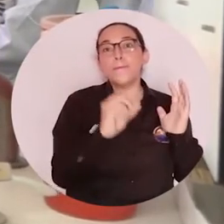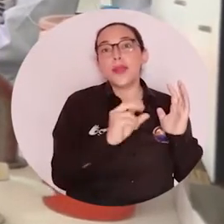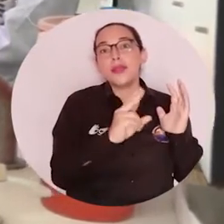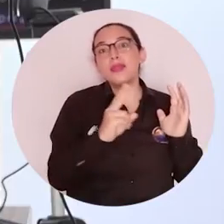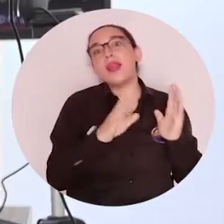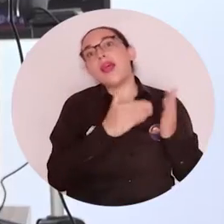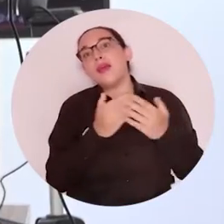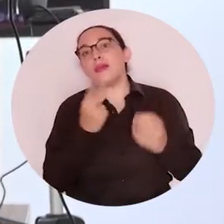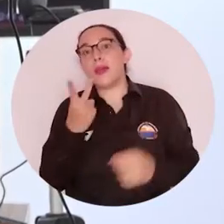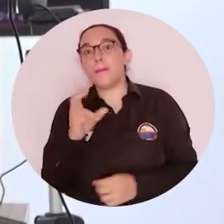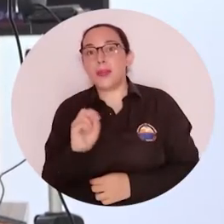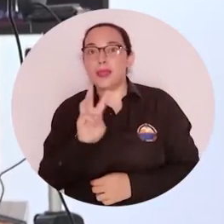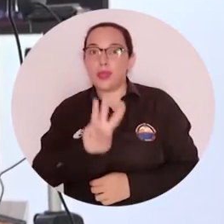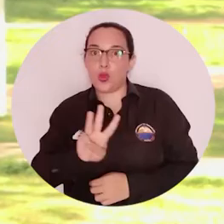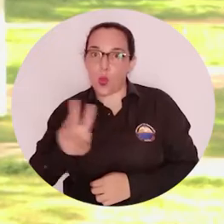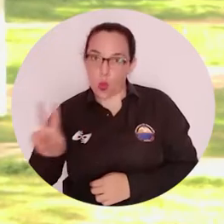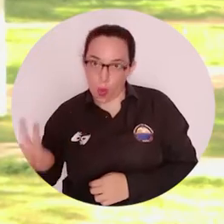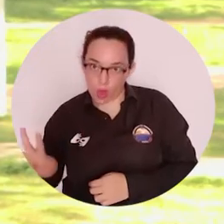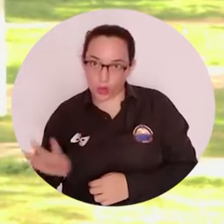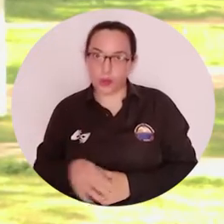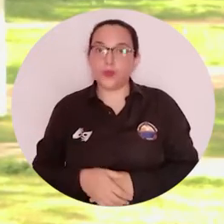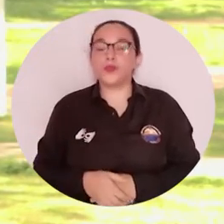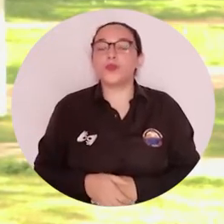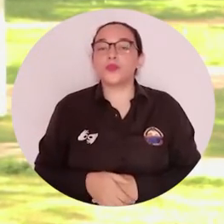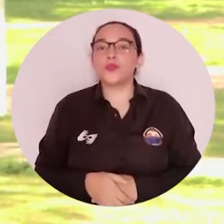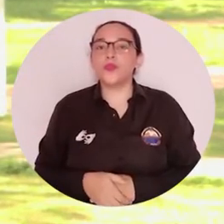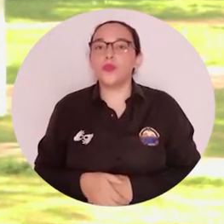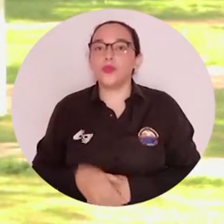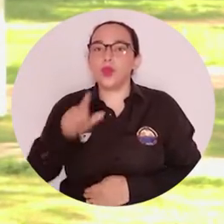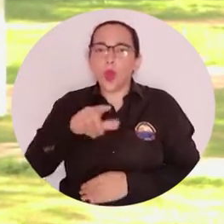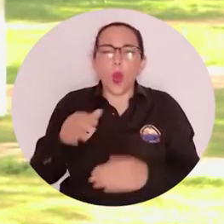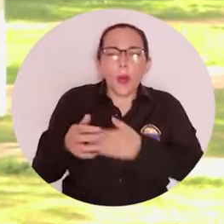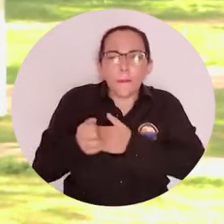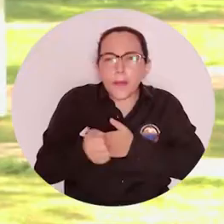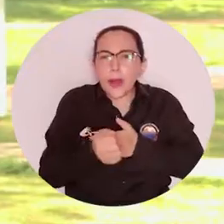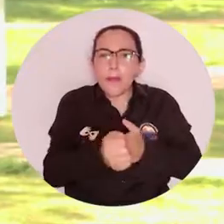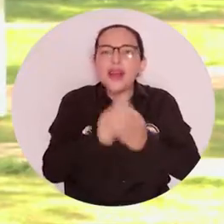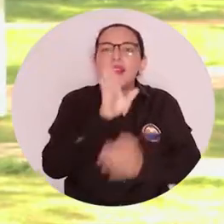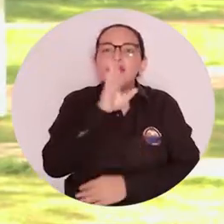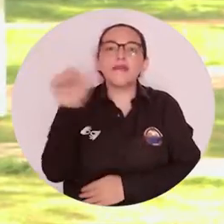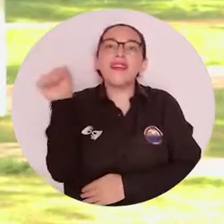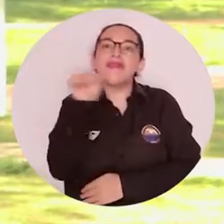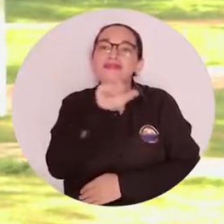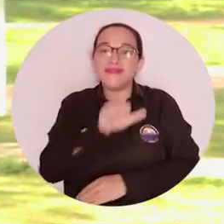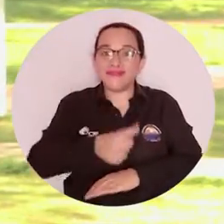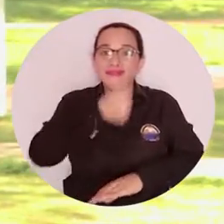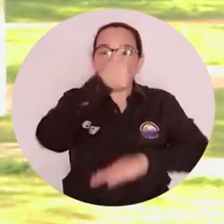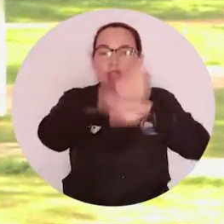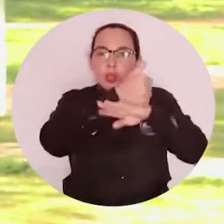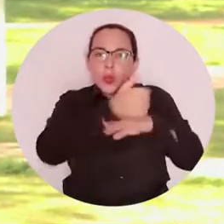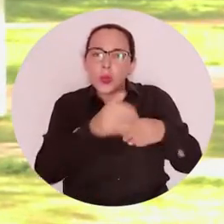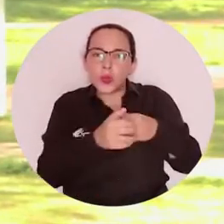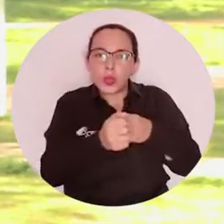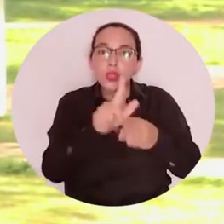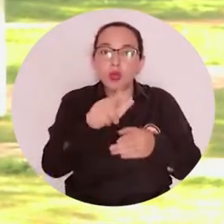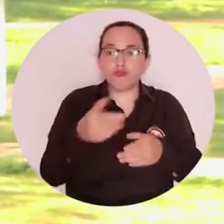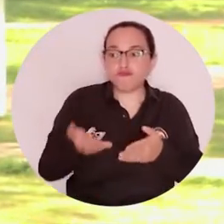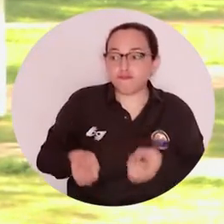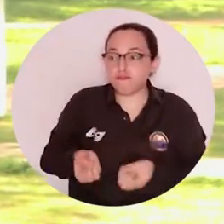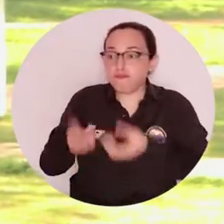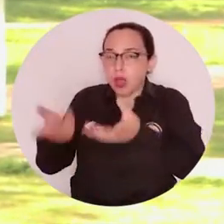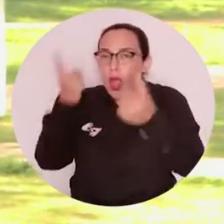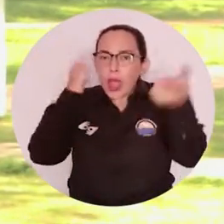2020-2024. El rector, por supuesto, fue el dinamizador y orientador de todo este proceso,